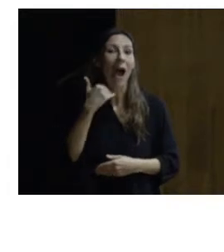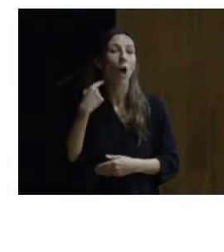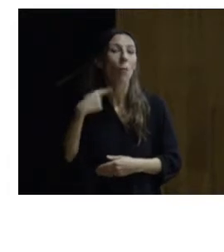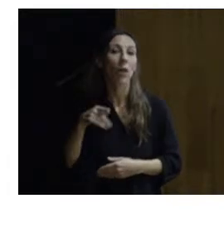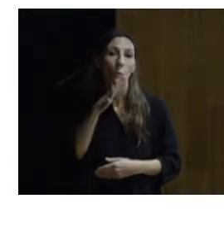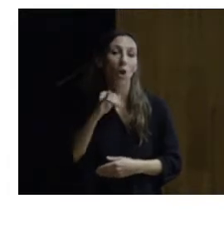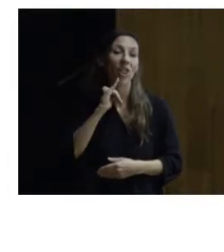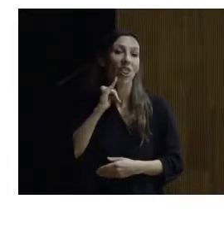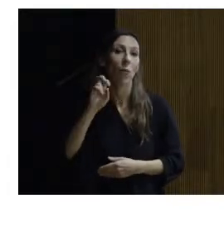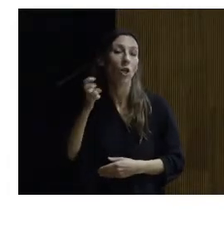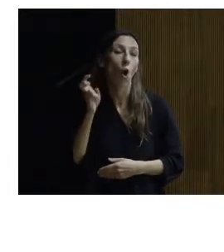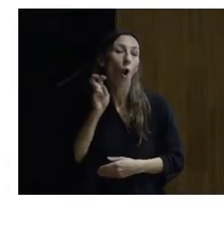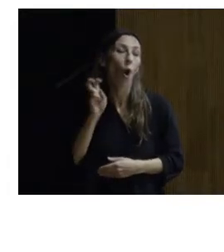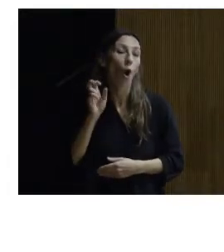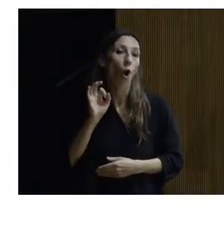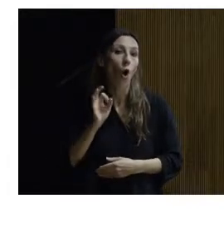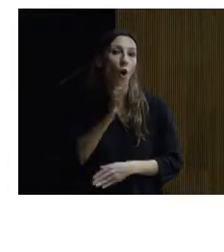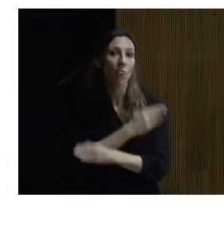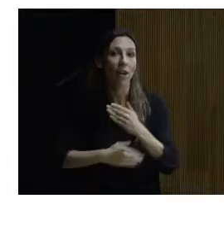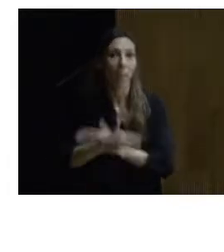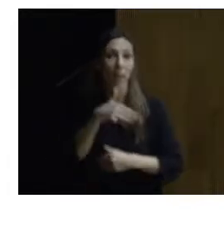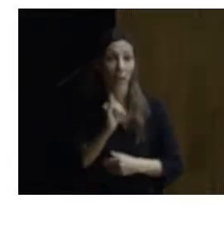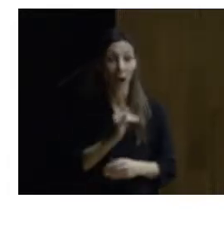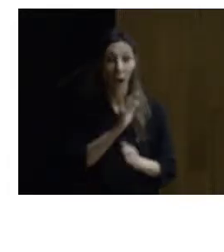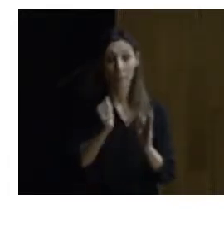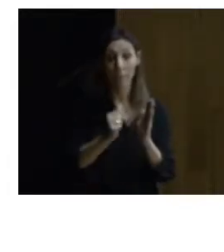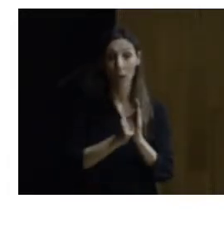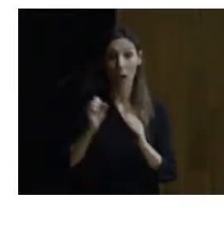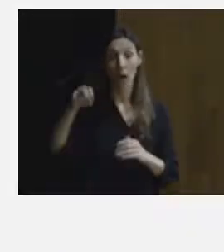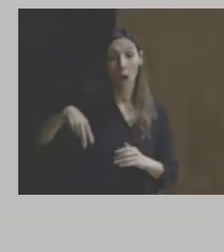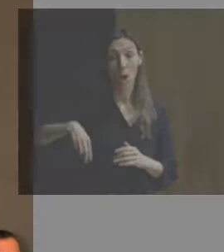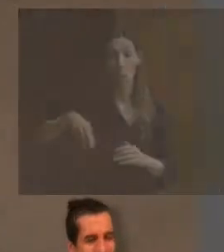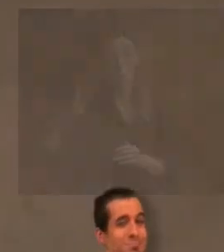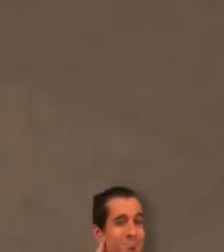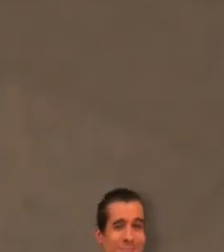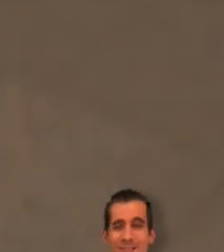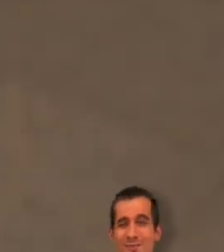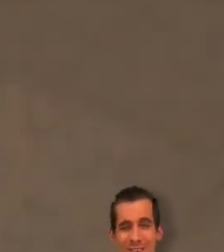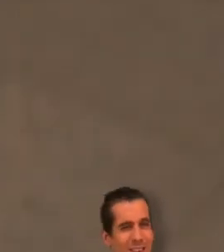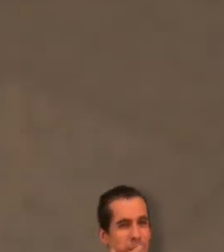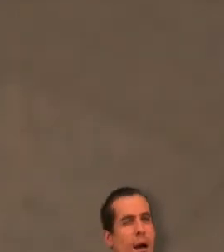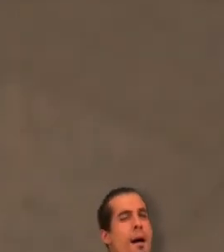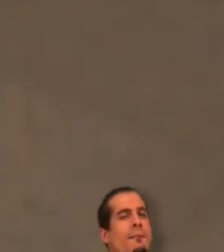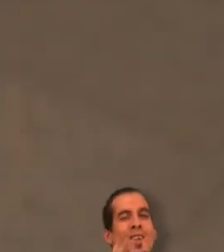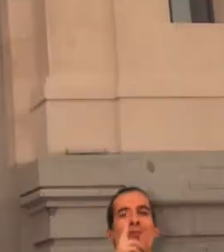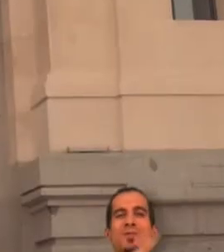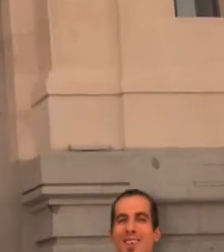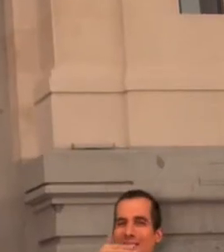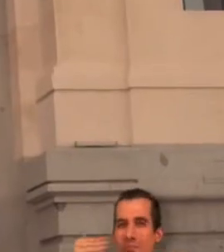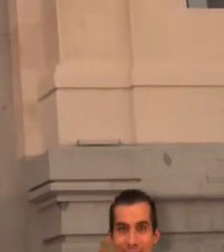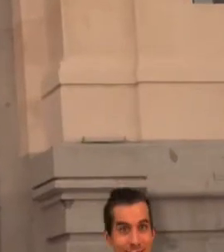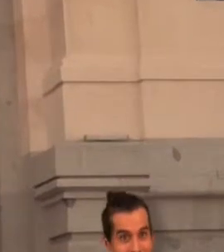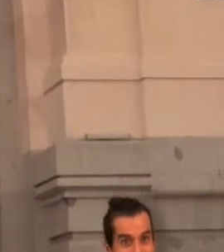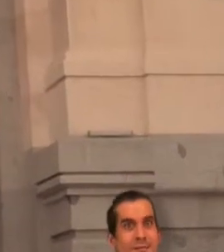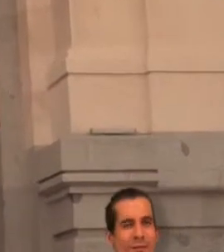otro idioma o tener algún tipo de discapacidad la aplicación Amuse para teléfonos Android e IOS quiere cambiar la forma en la que visita